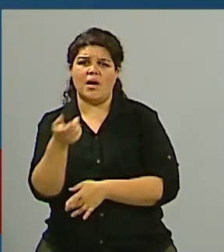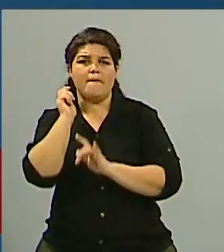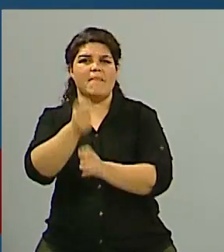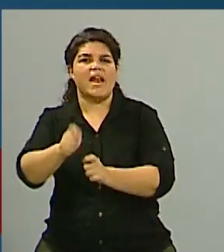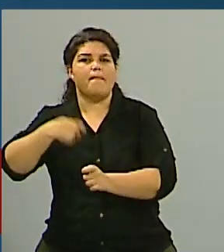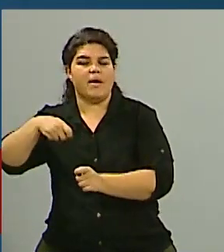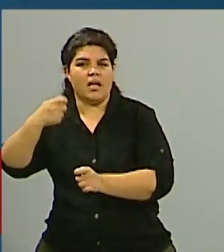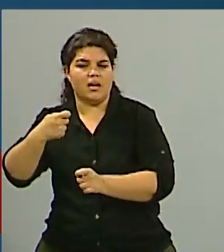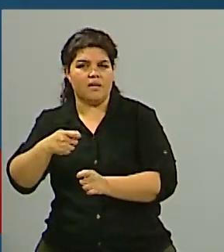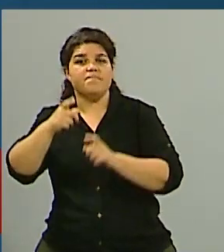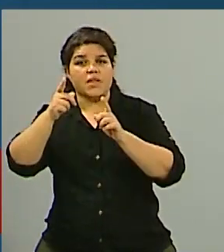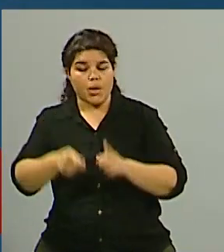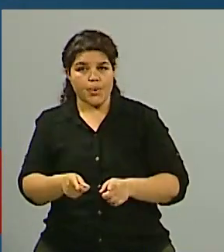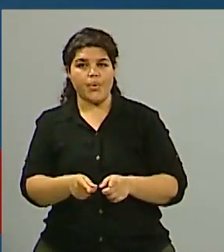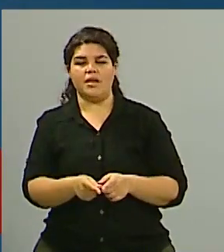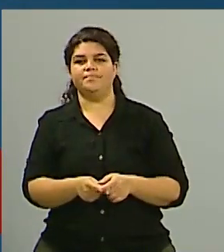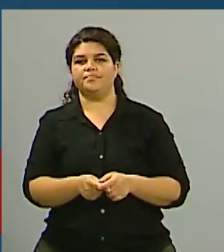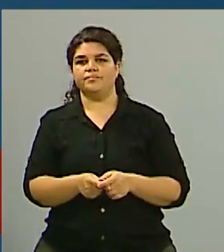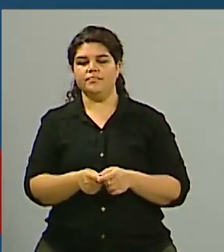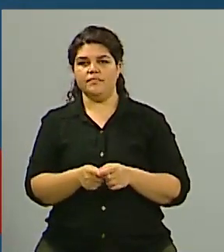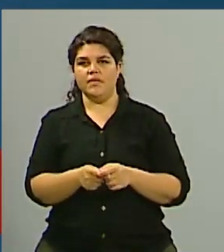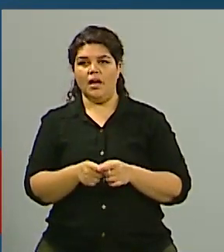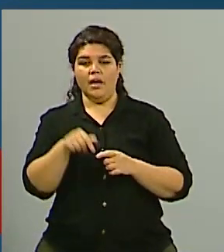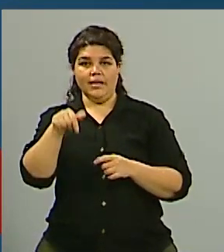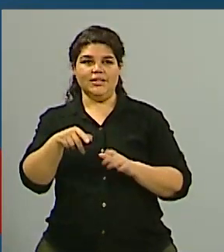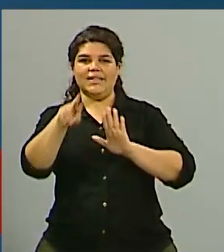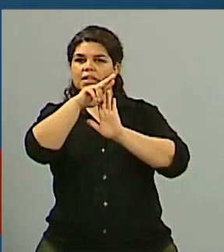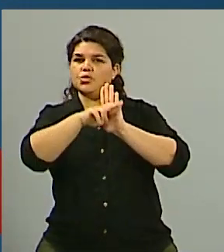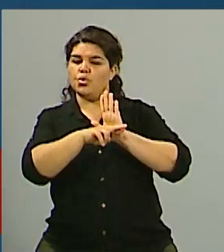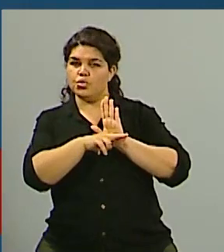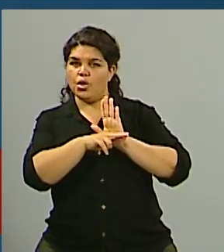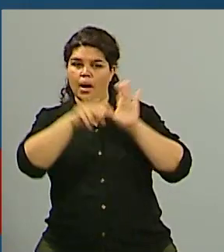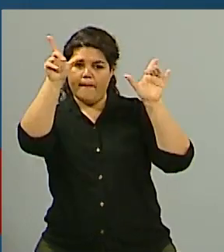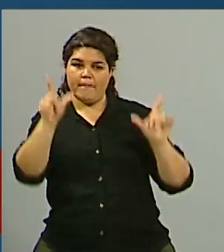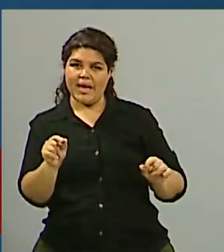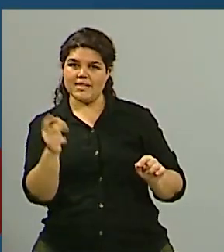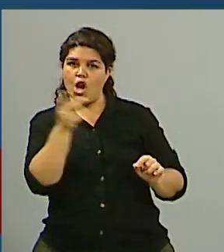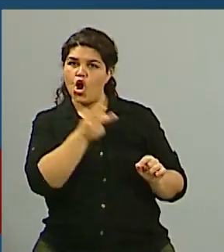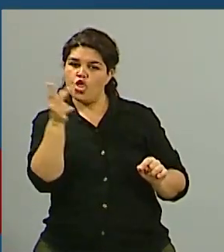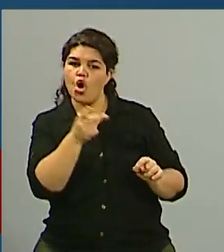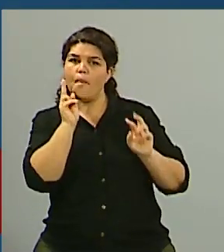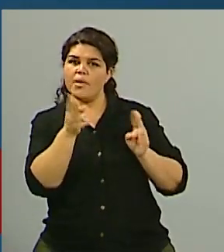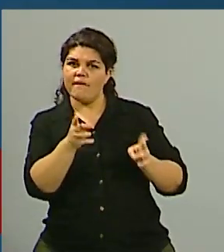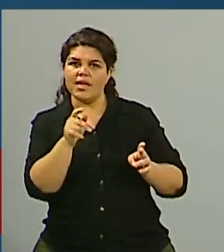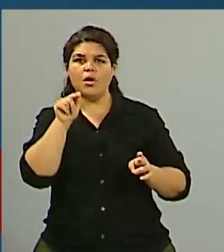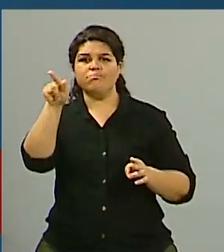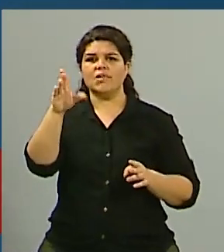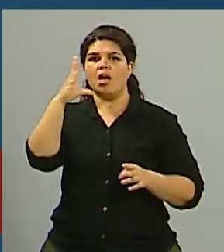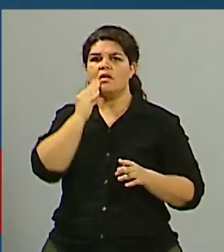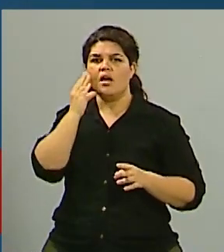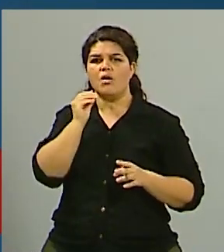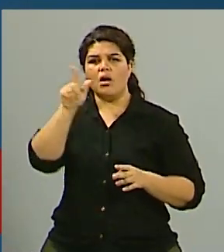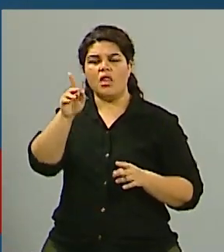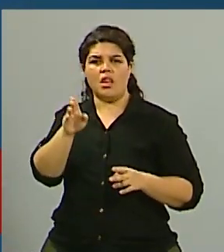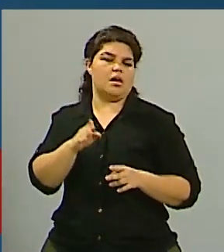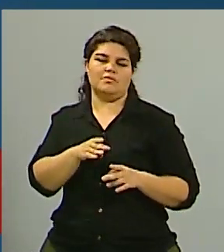actuar a lo que dispone esta resolución que mencioné de la Asamblea General de Naciones Unidas. Por otro lado